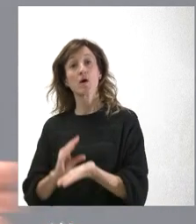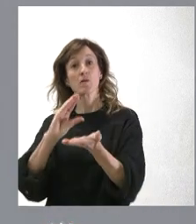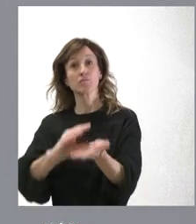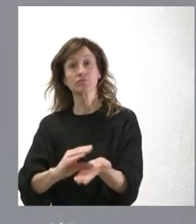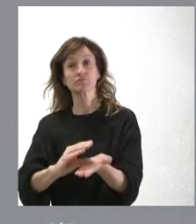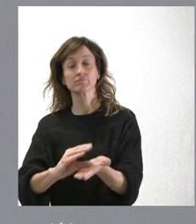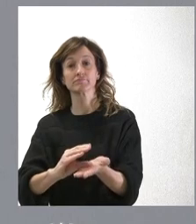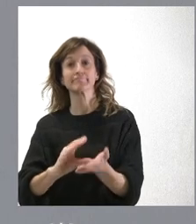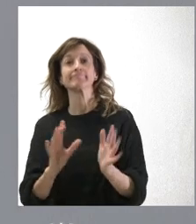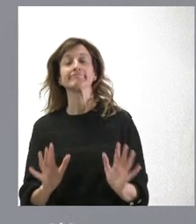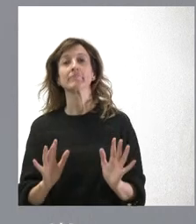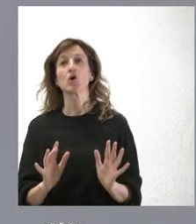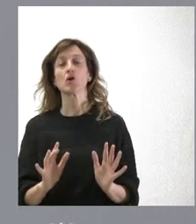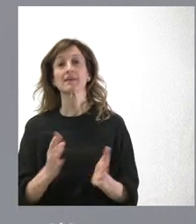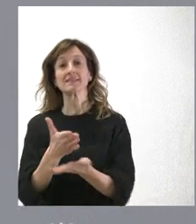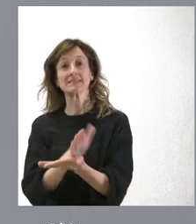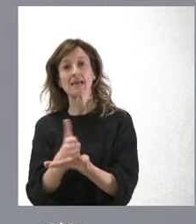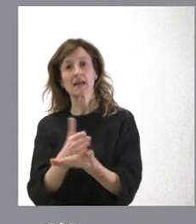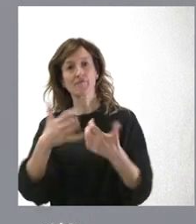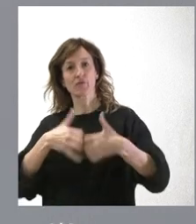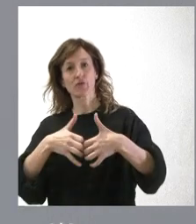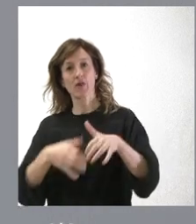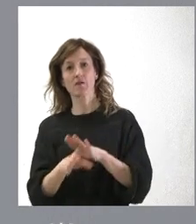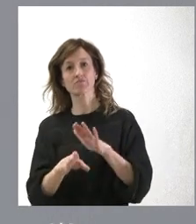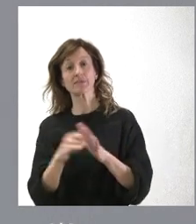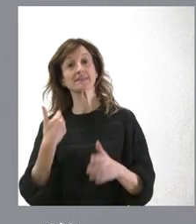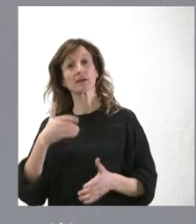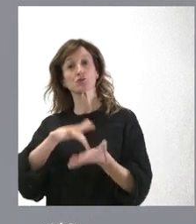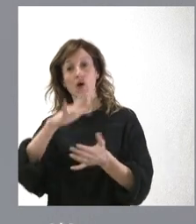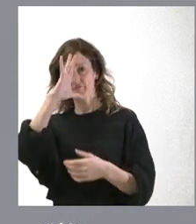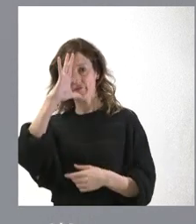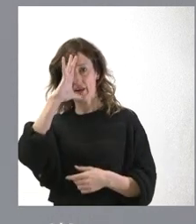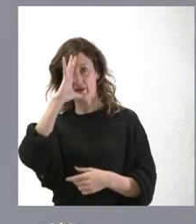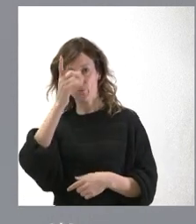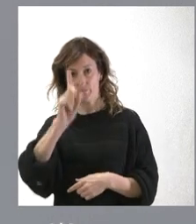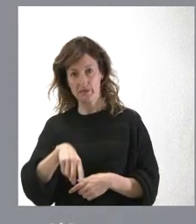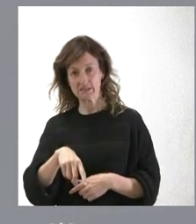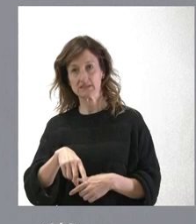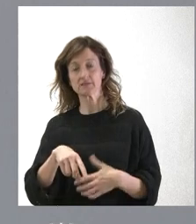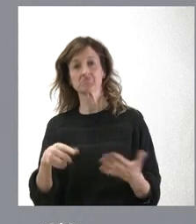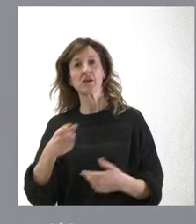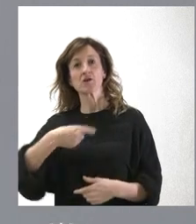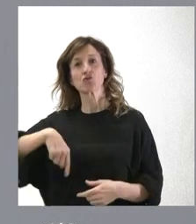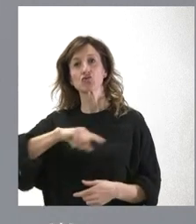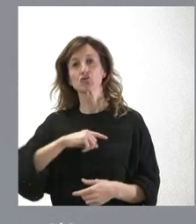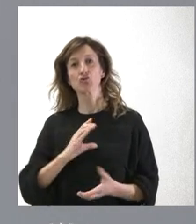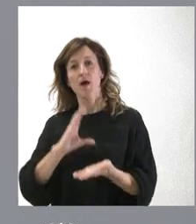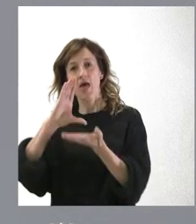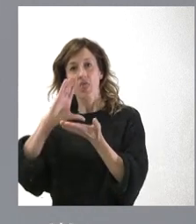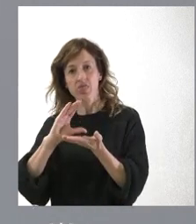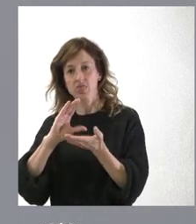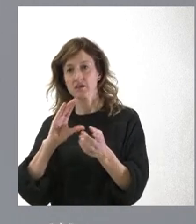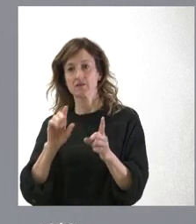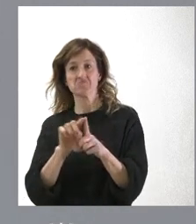fueron porque, lógicamente, el SERLA sigue funcionando. Estamos ya en el mes de febrero y nosotros no vamos a rebajar la aportación respecto del